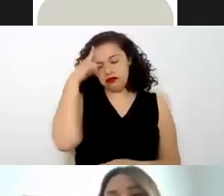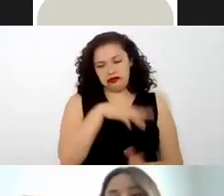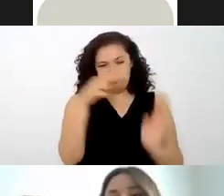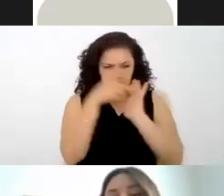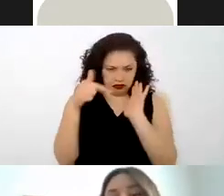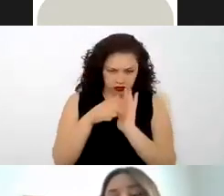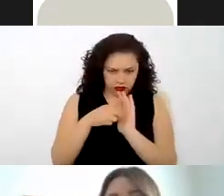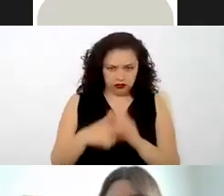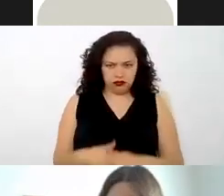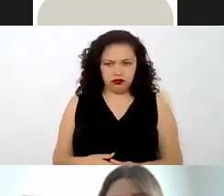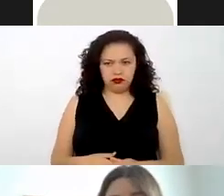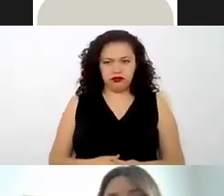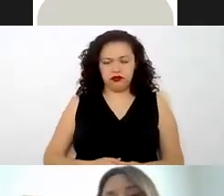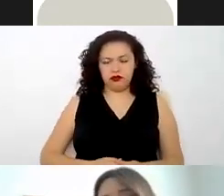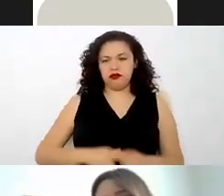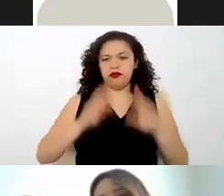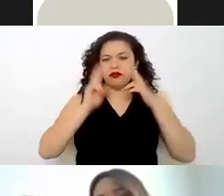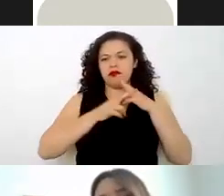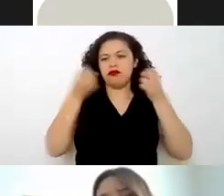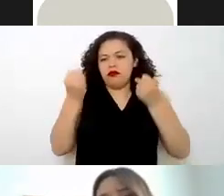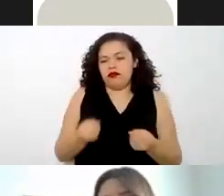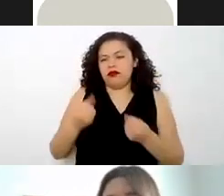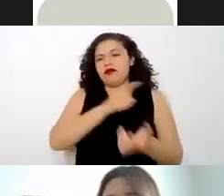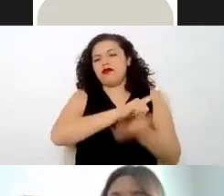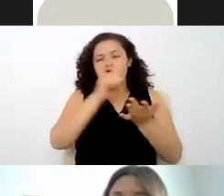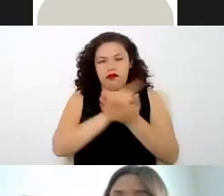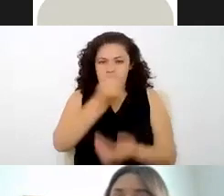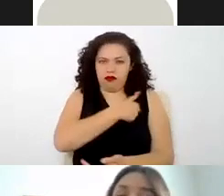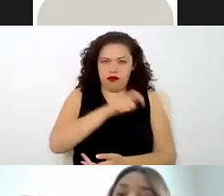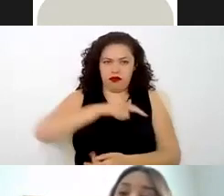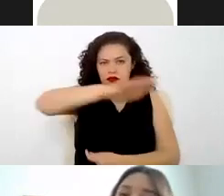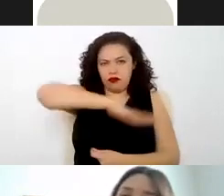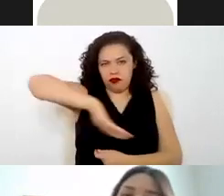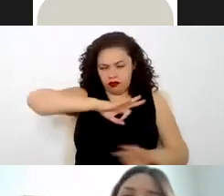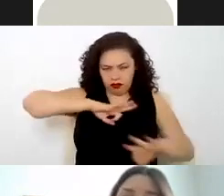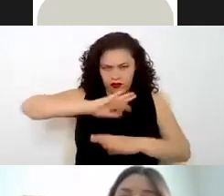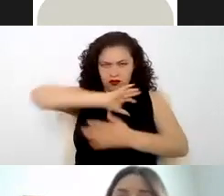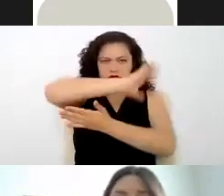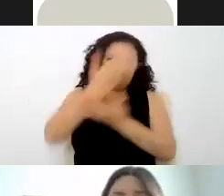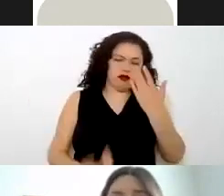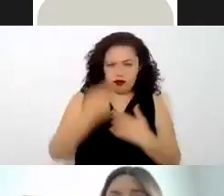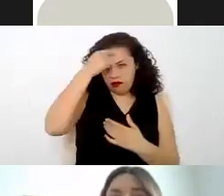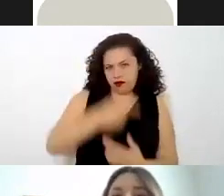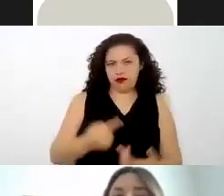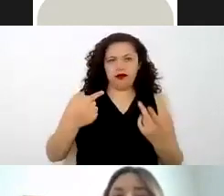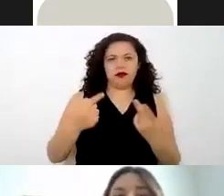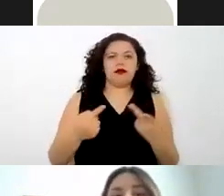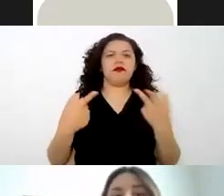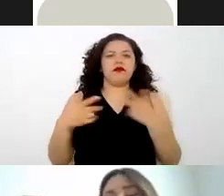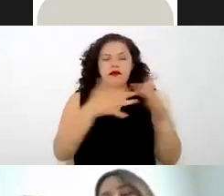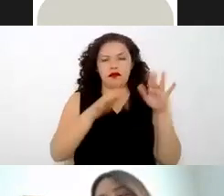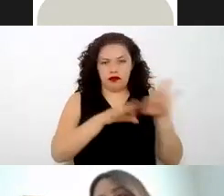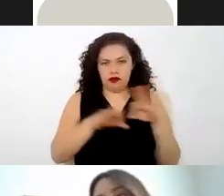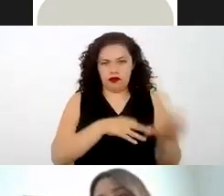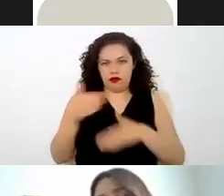disposiciones de seguridad higiene salud y ambiente del trabajo los contratos colectivos de trabajo los procedimientos